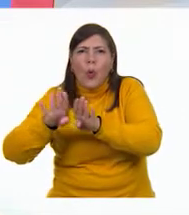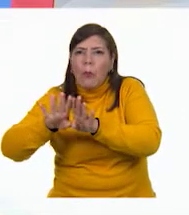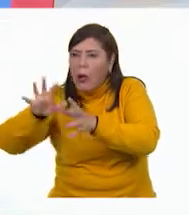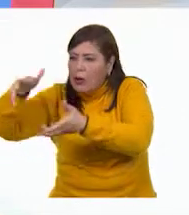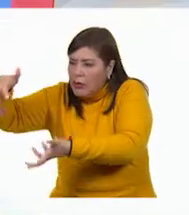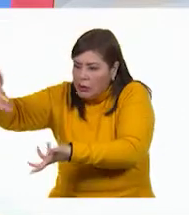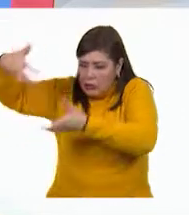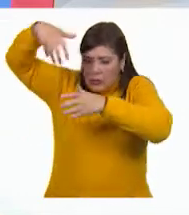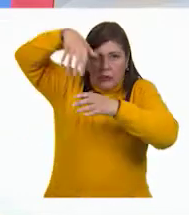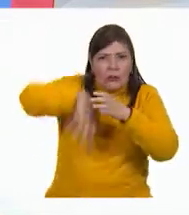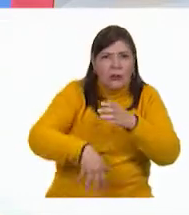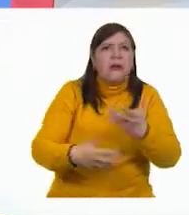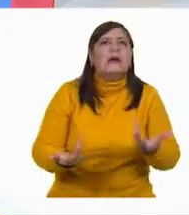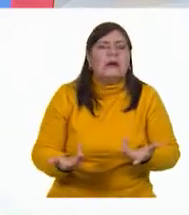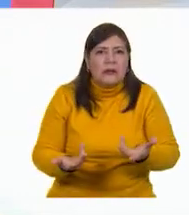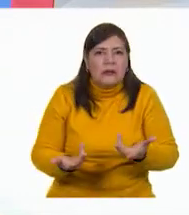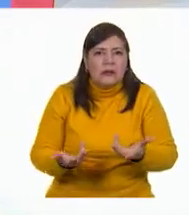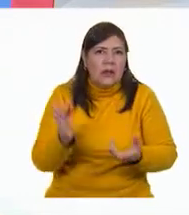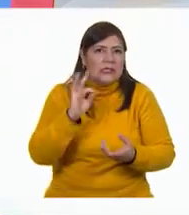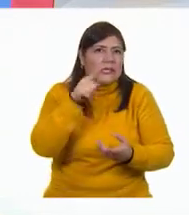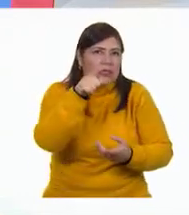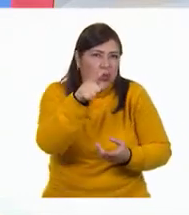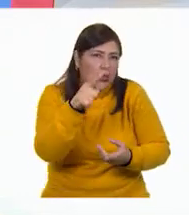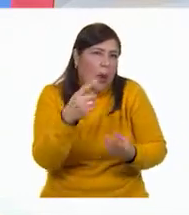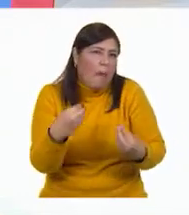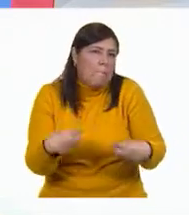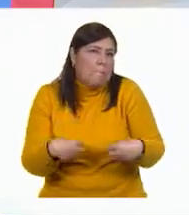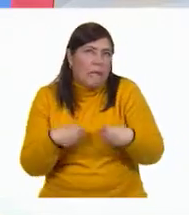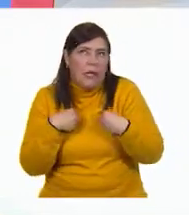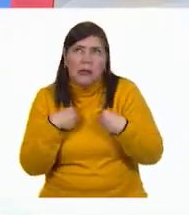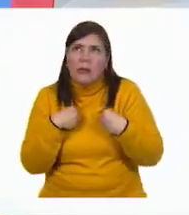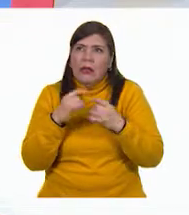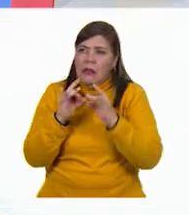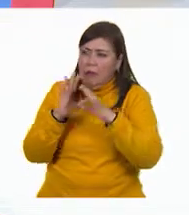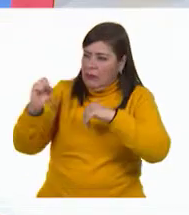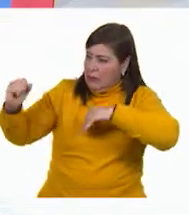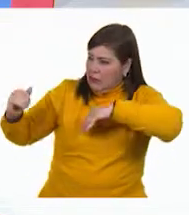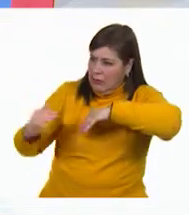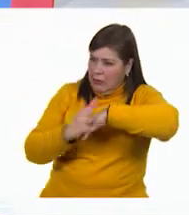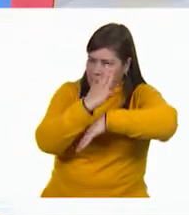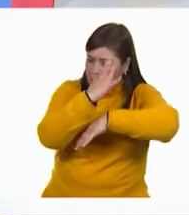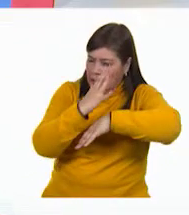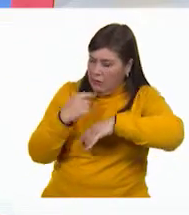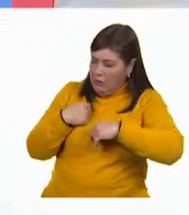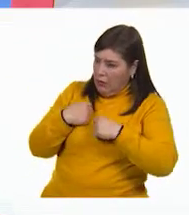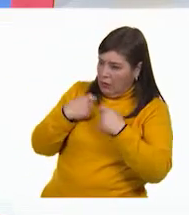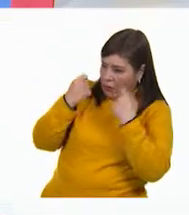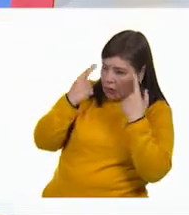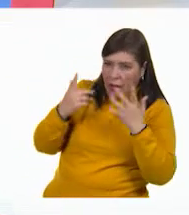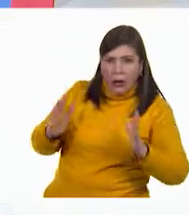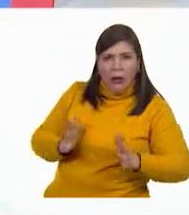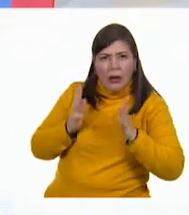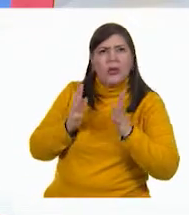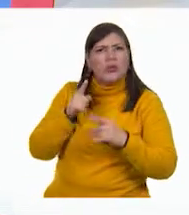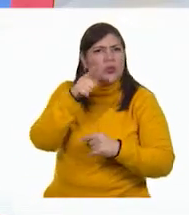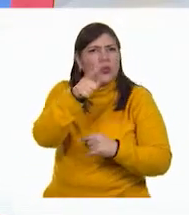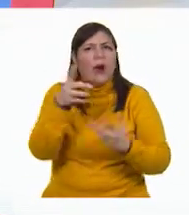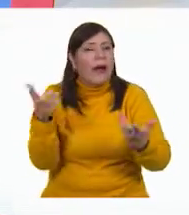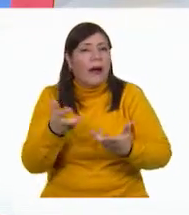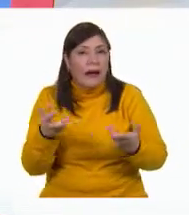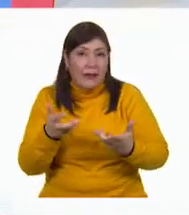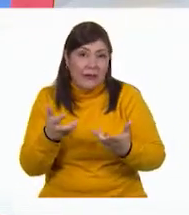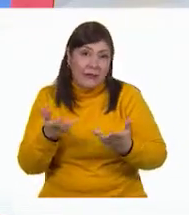Si una ola te sorprendiera en tu vida, ¿tú qué harías? Bueno,